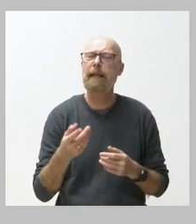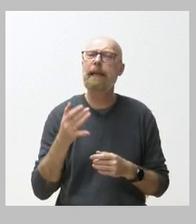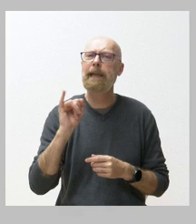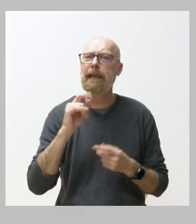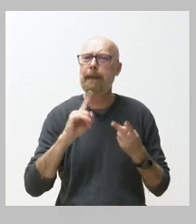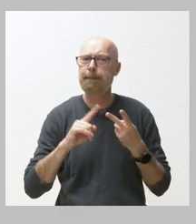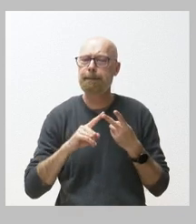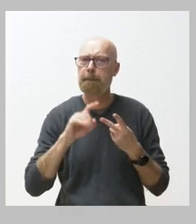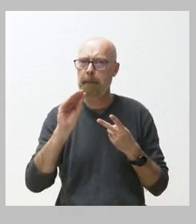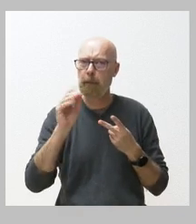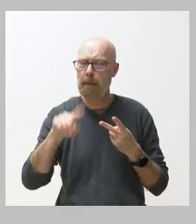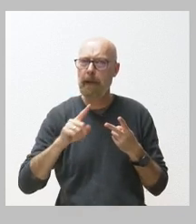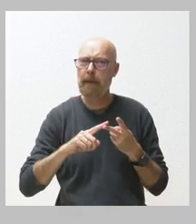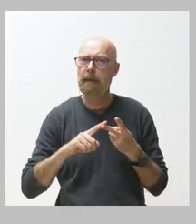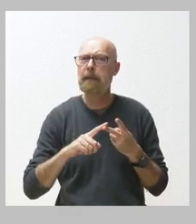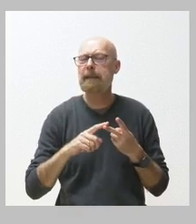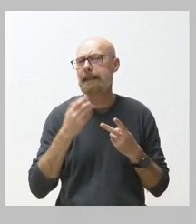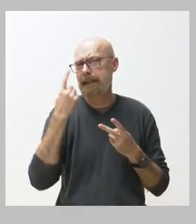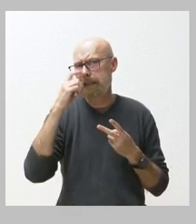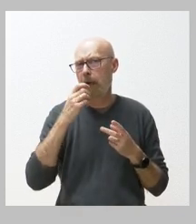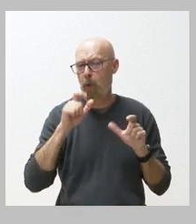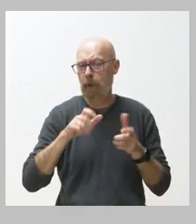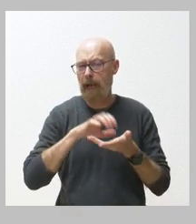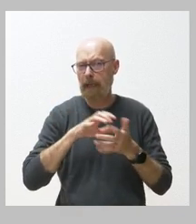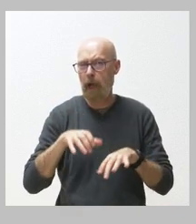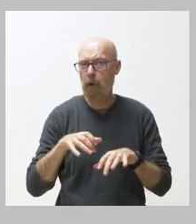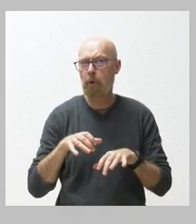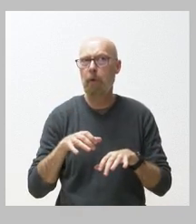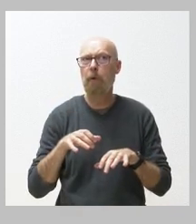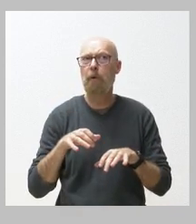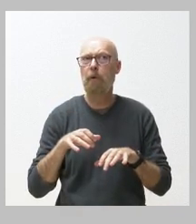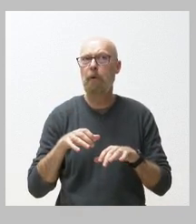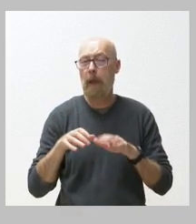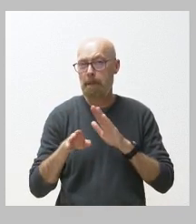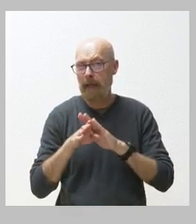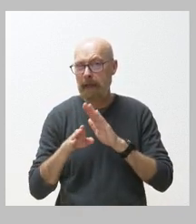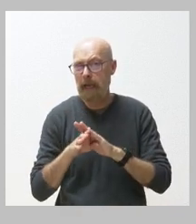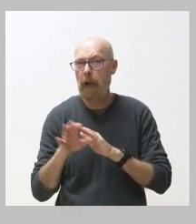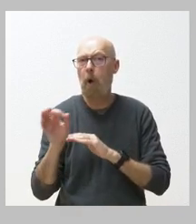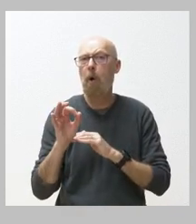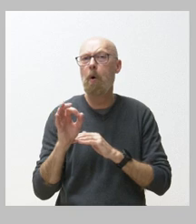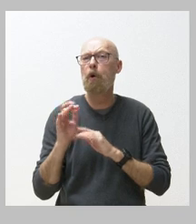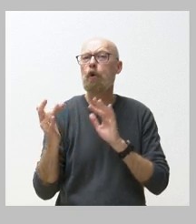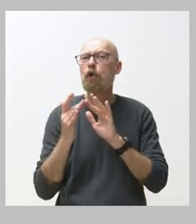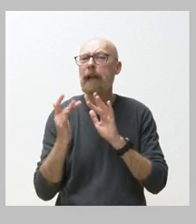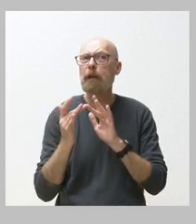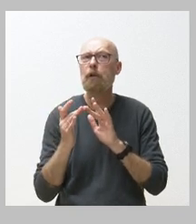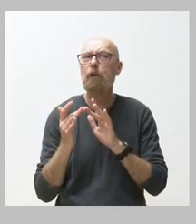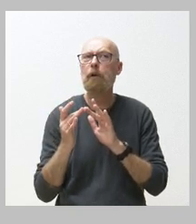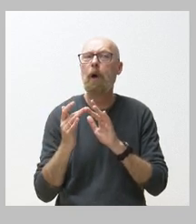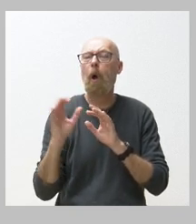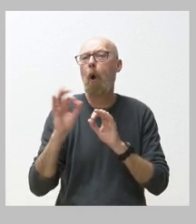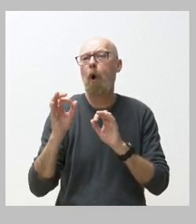otro lado saber si la Junta va a mediar ha mantenido o va a mantener algún tipo de contacto aunque sea informal